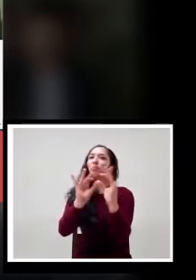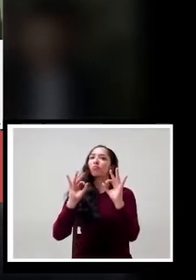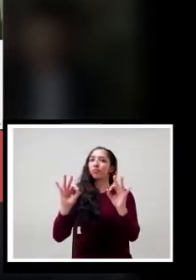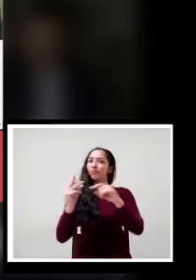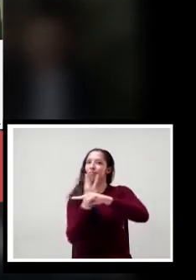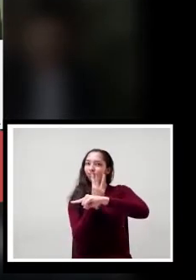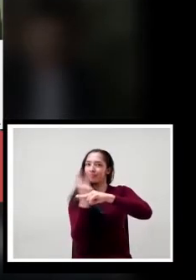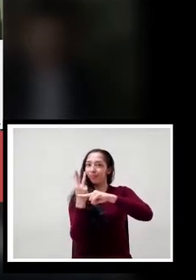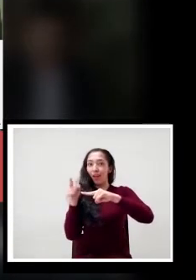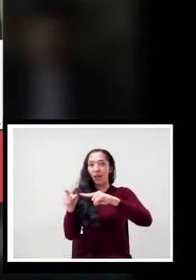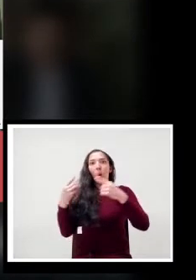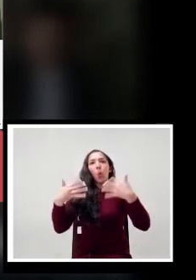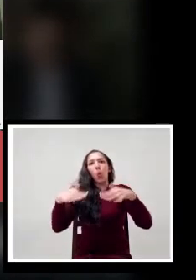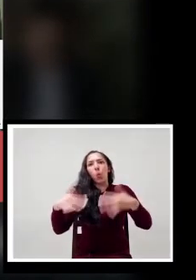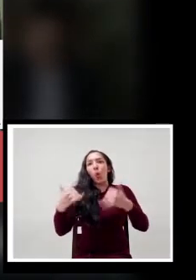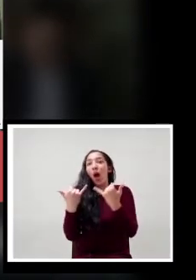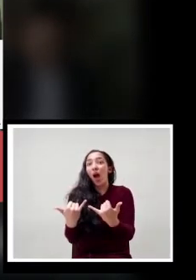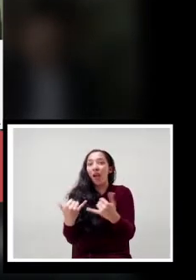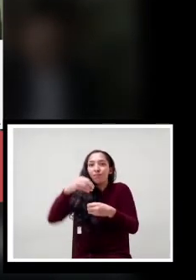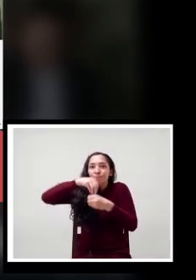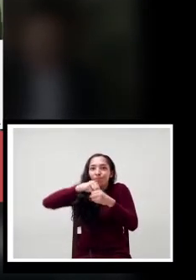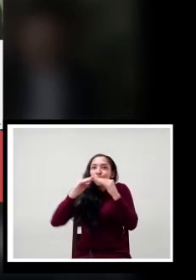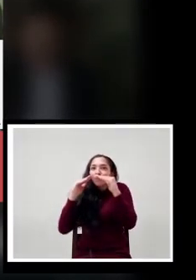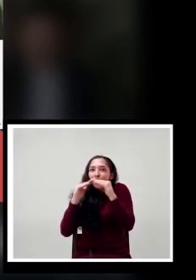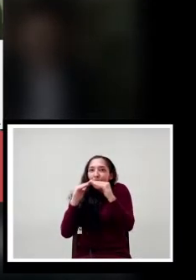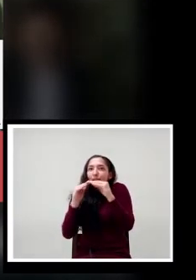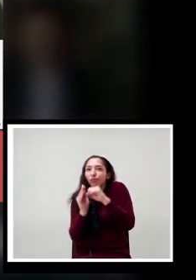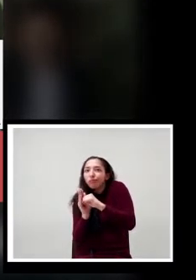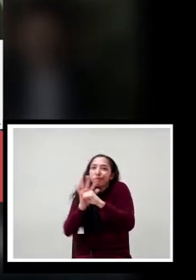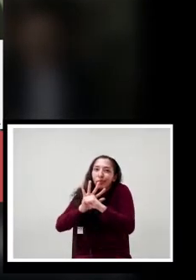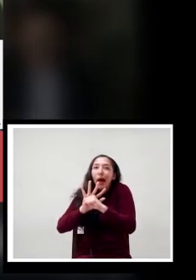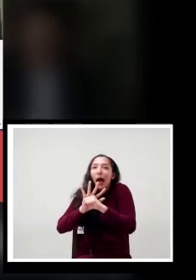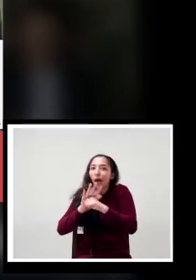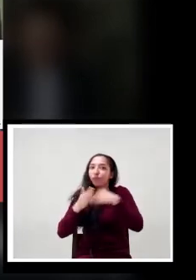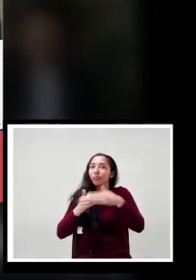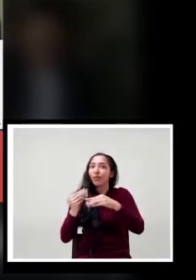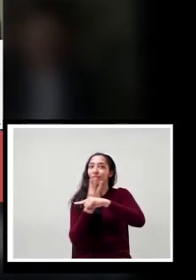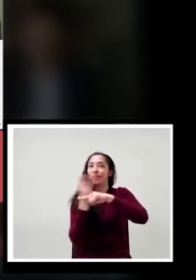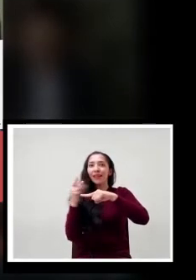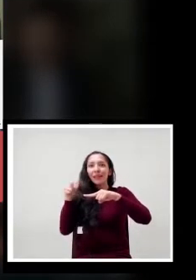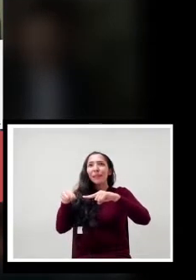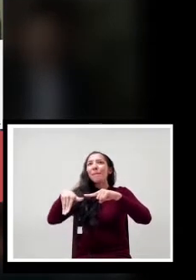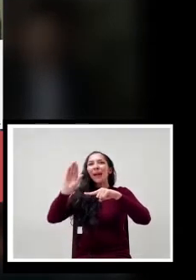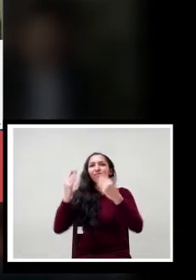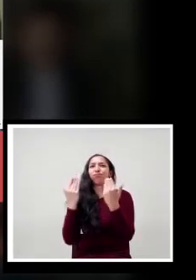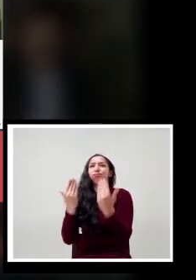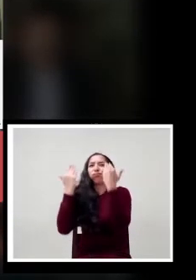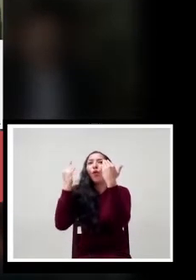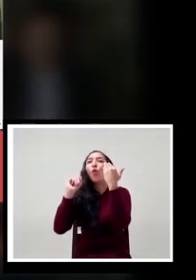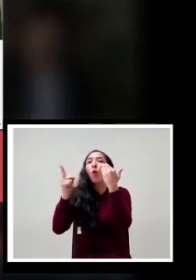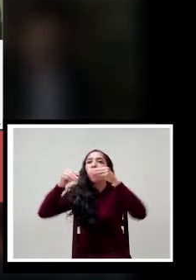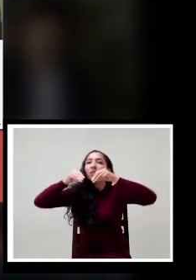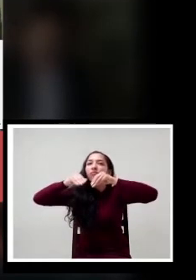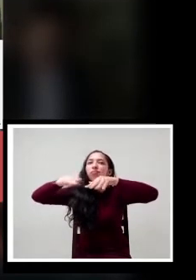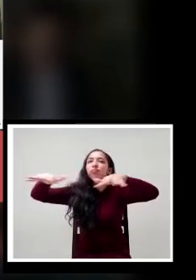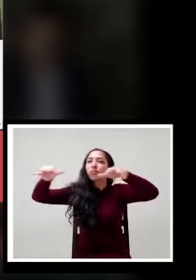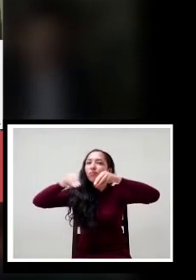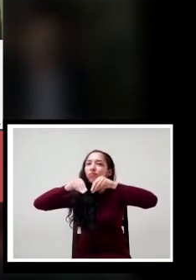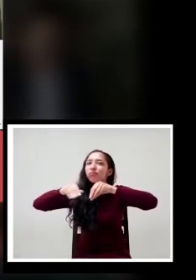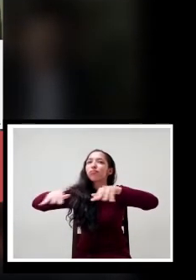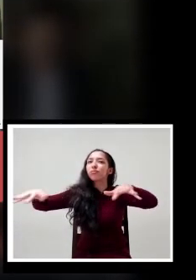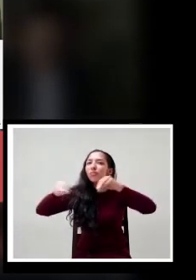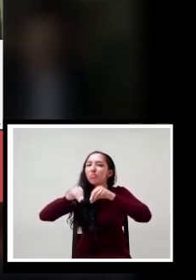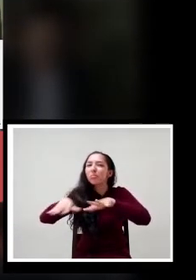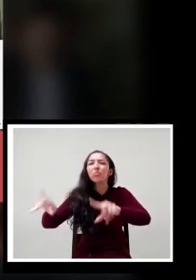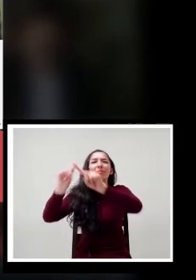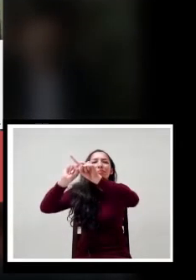en un sitio importante para la institución en esta pandemia? Aquí hemos logrado colocar los